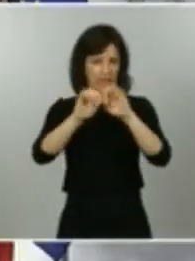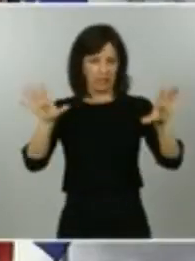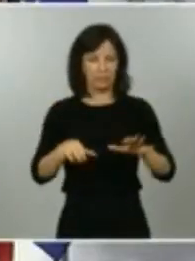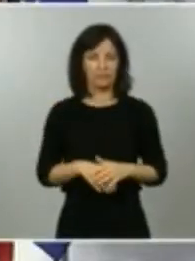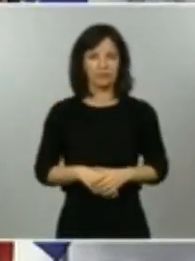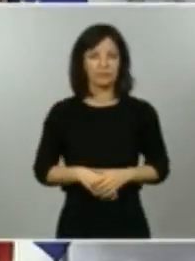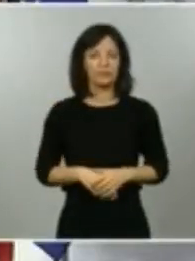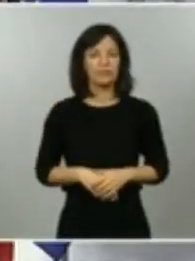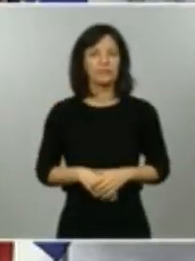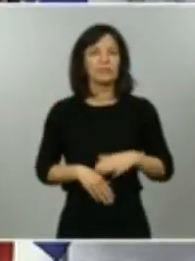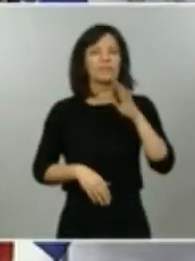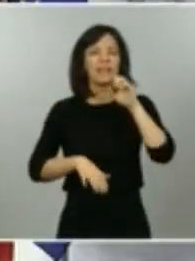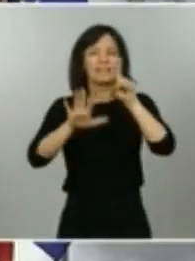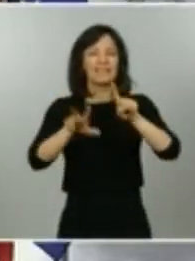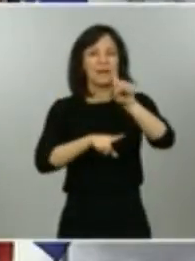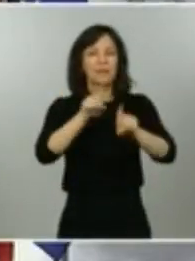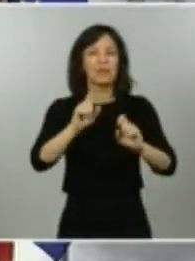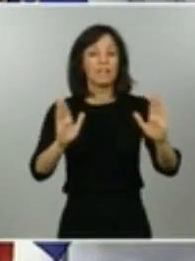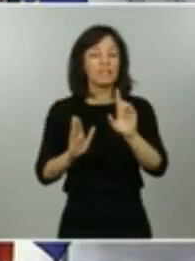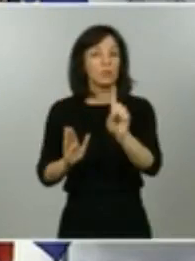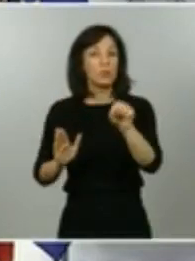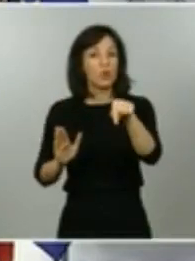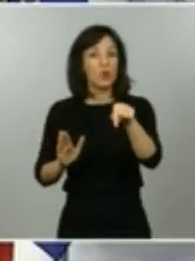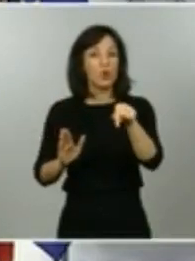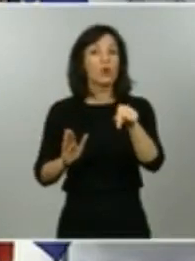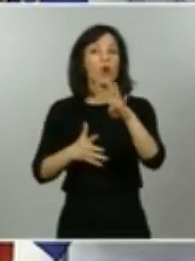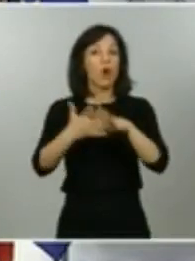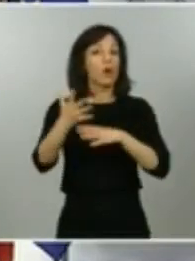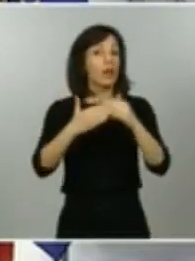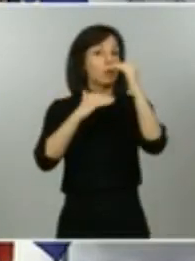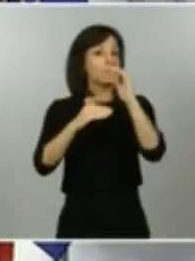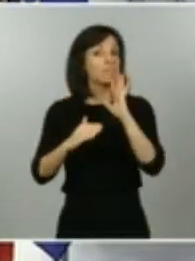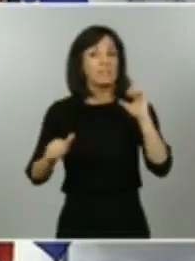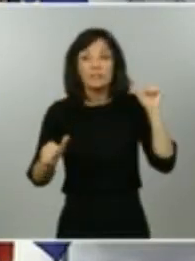la fase 1, ¿se van a mantener las franjas horarias? Sí.